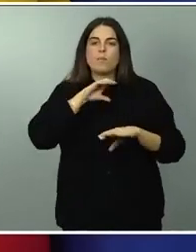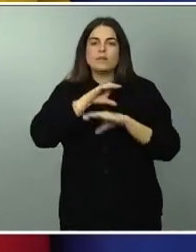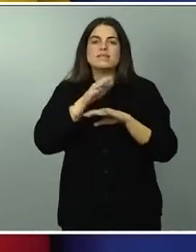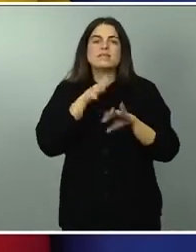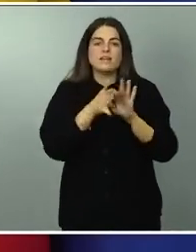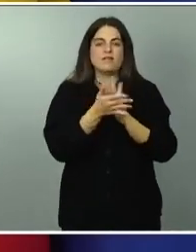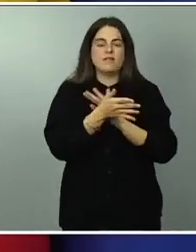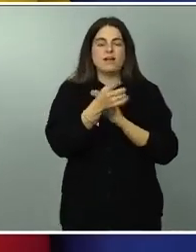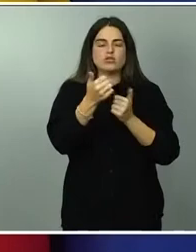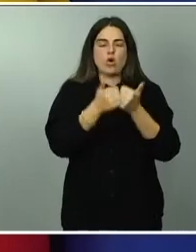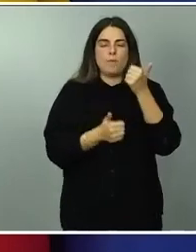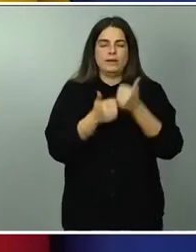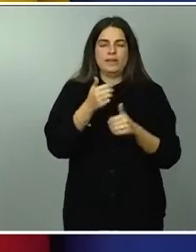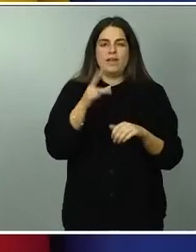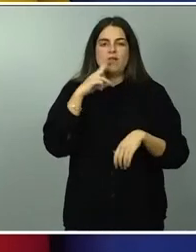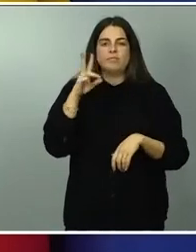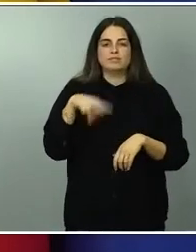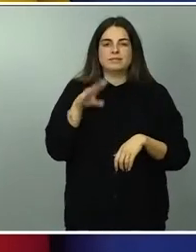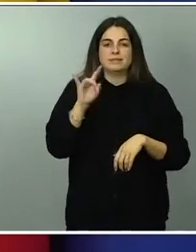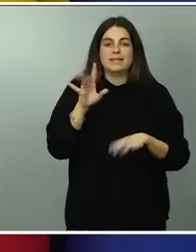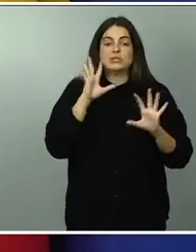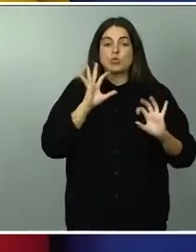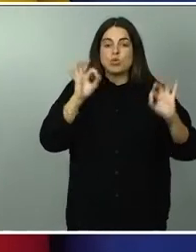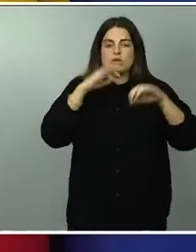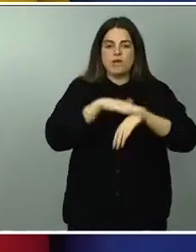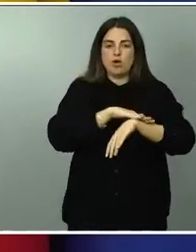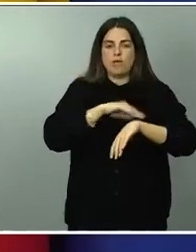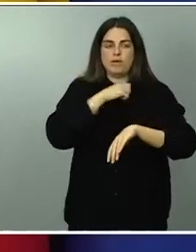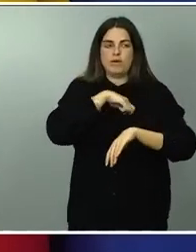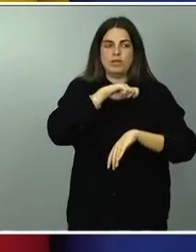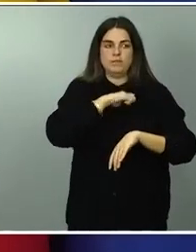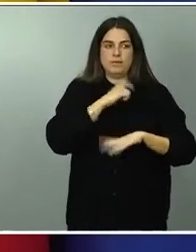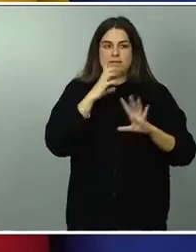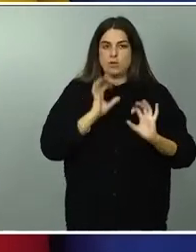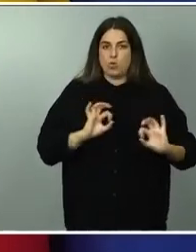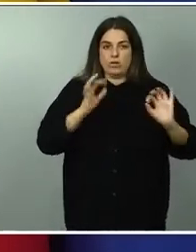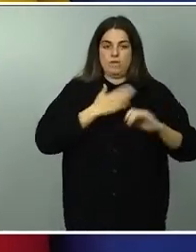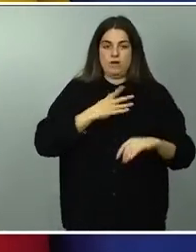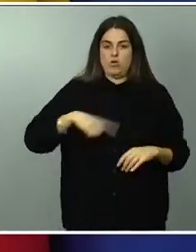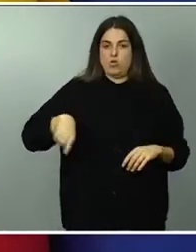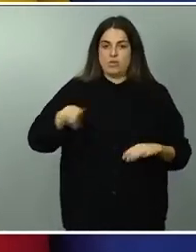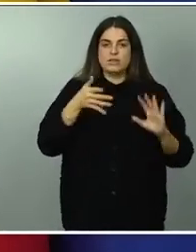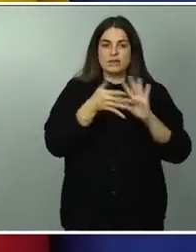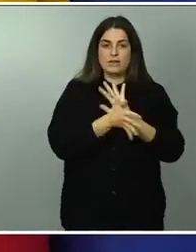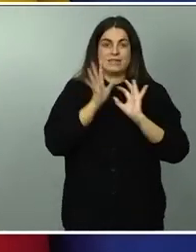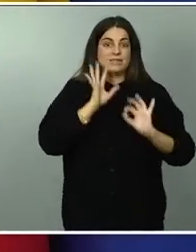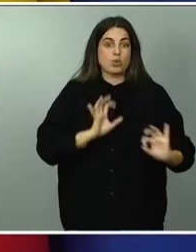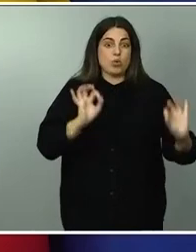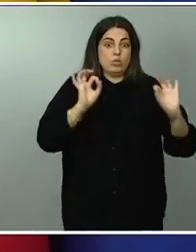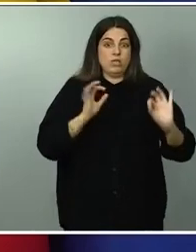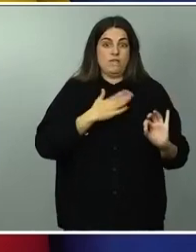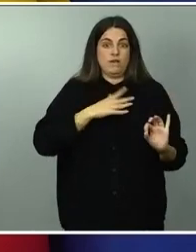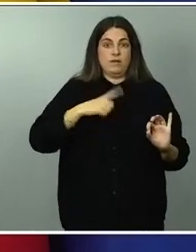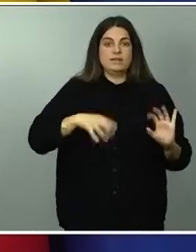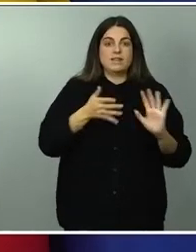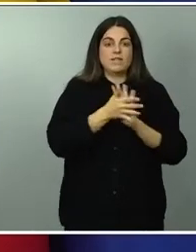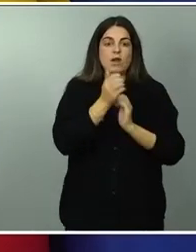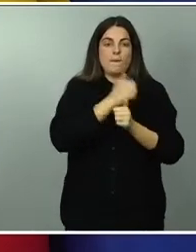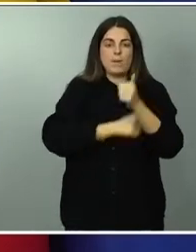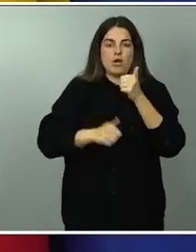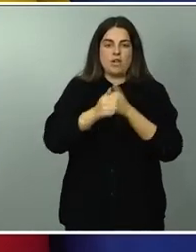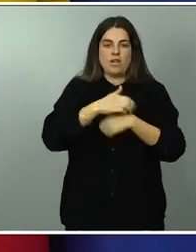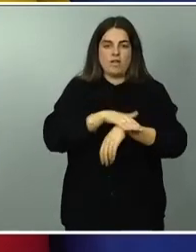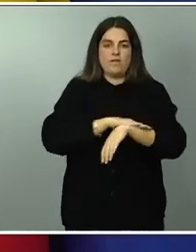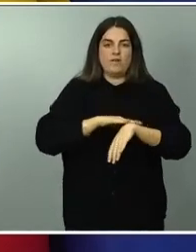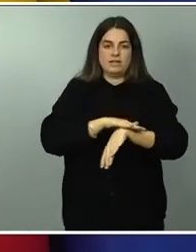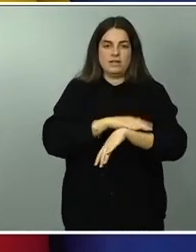exclusiva del gobierno de España y le diré más no sólo es que sea una competencia exclusiva sino que es una prioridad básica del gobierno de